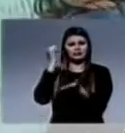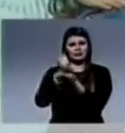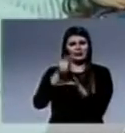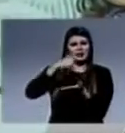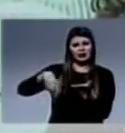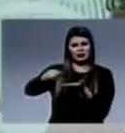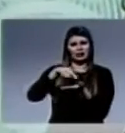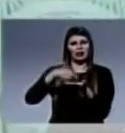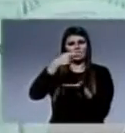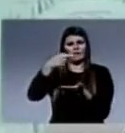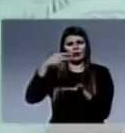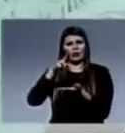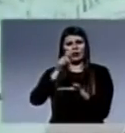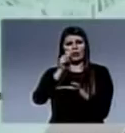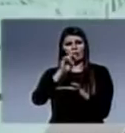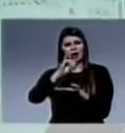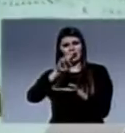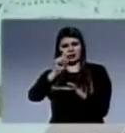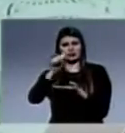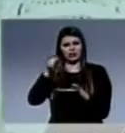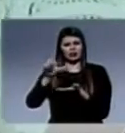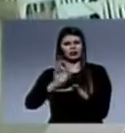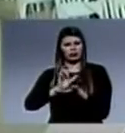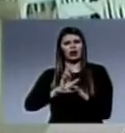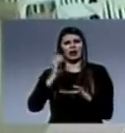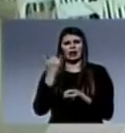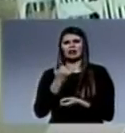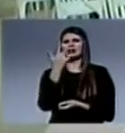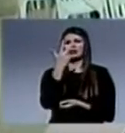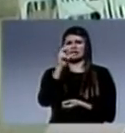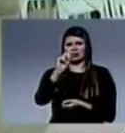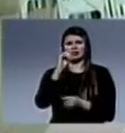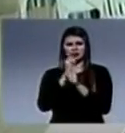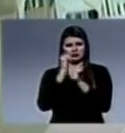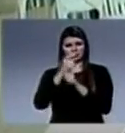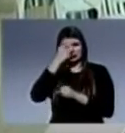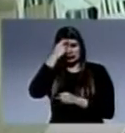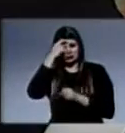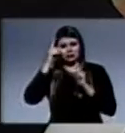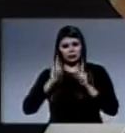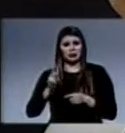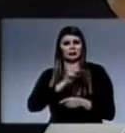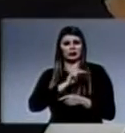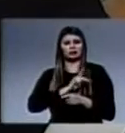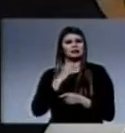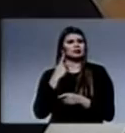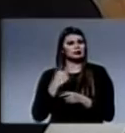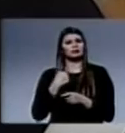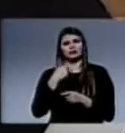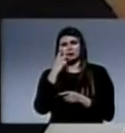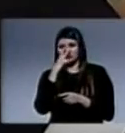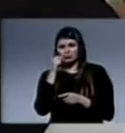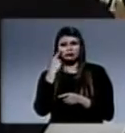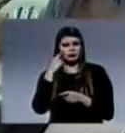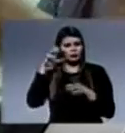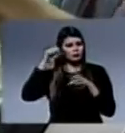Actualmente Saltos del Guairá cuenta con 30 congregaciones cristianas. Y cada vez más la gente tiene un anhelo profundo por conocer al